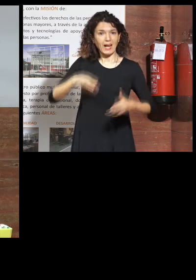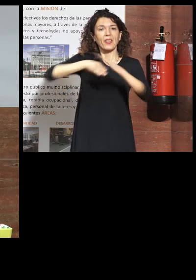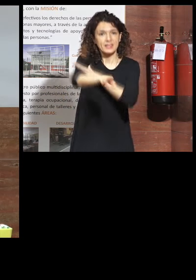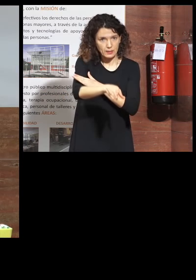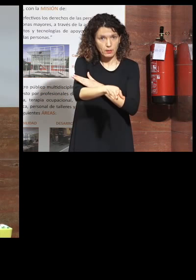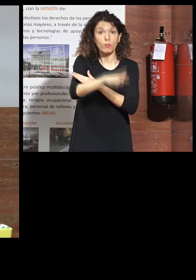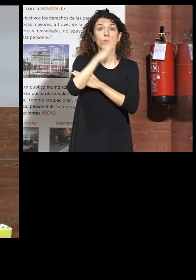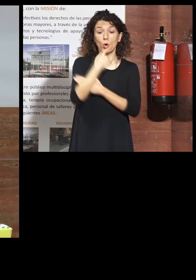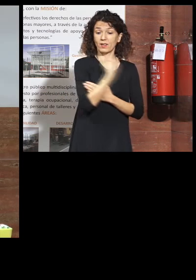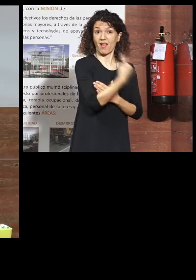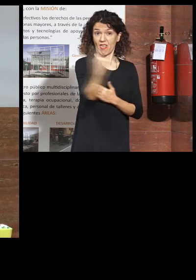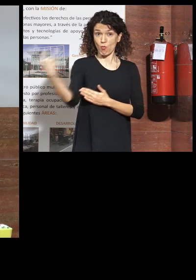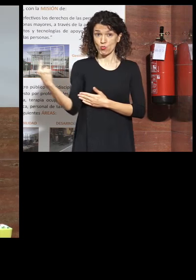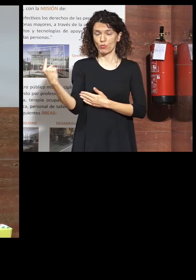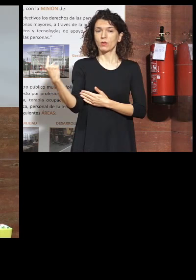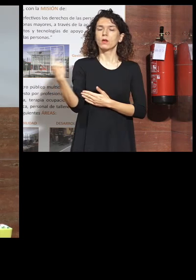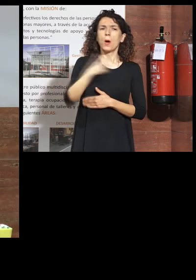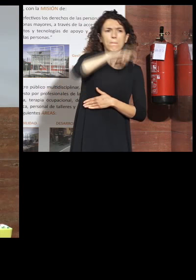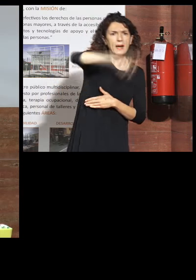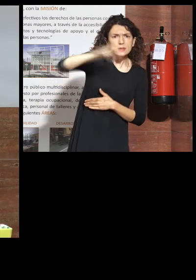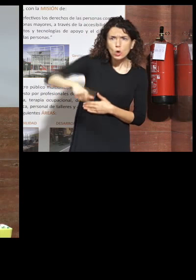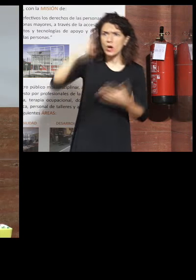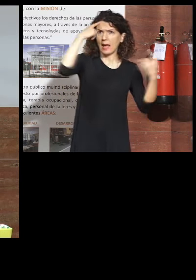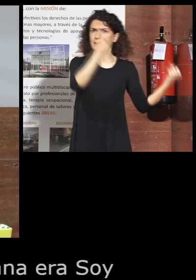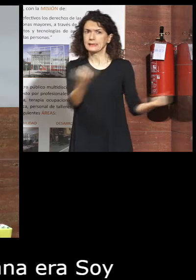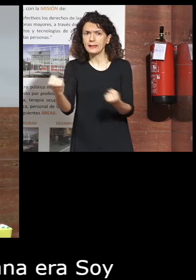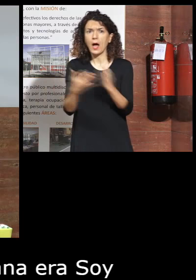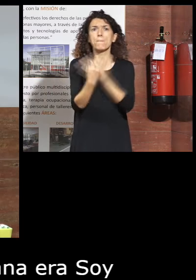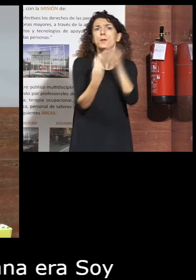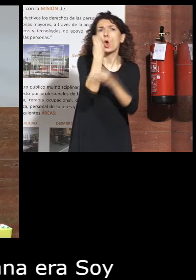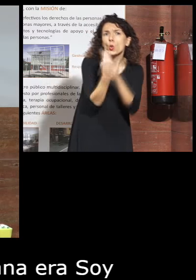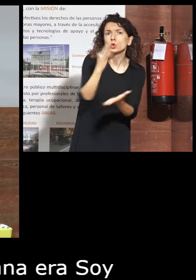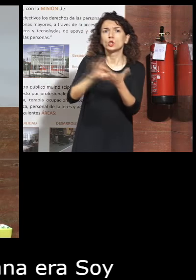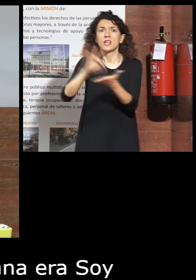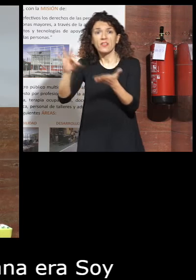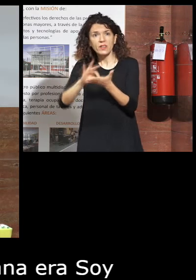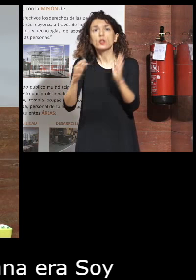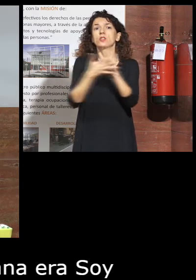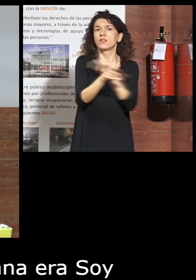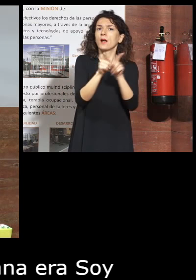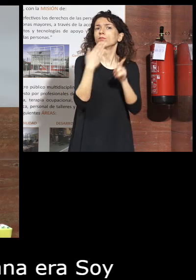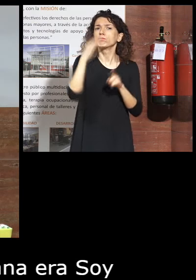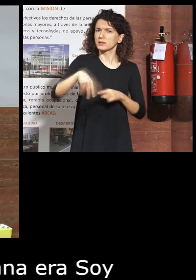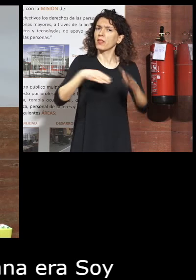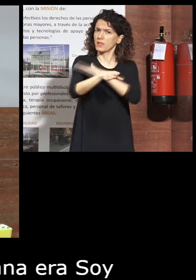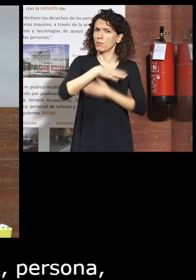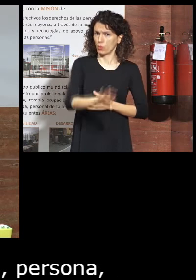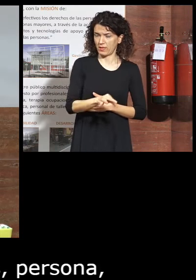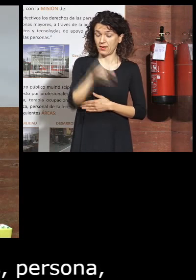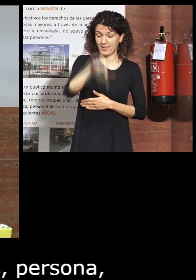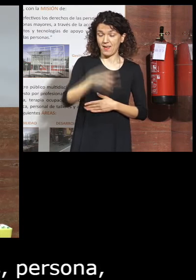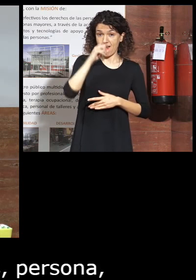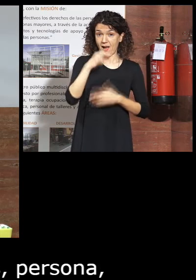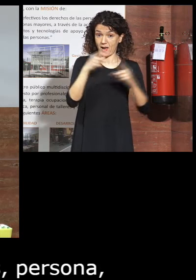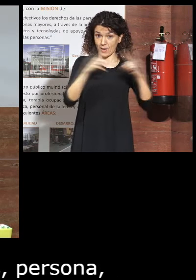Porque cada uno de nosotros, persona, entidad, producto o servicio, está llamada a ser. Este año